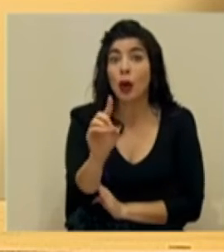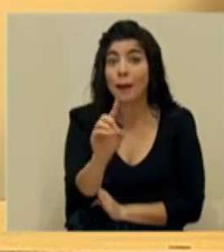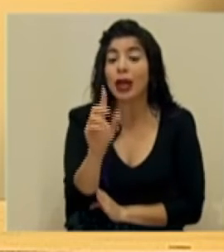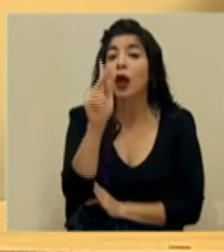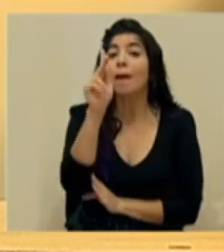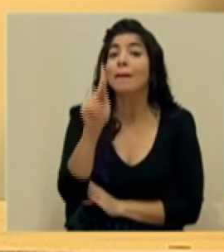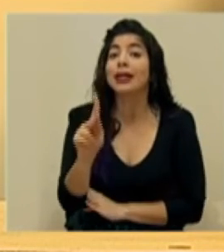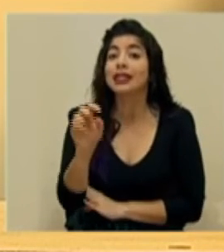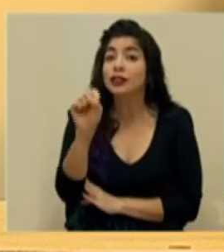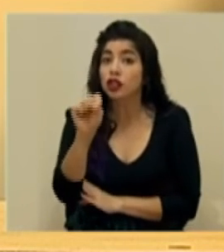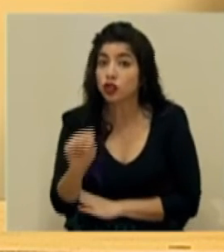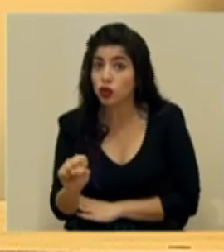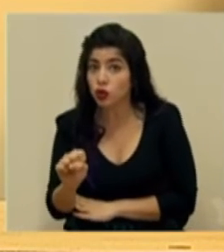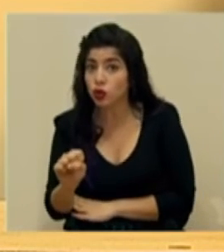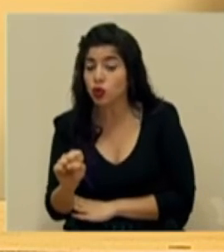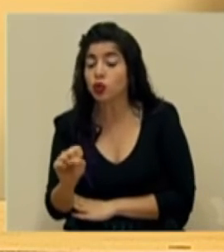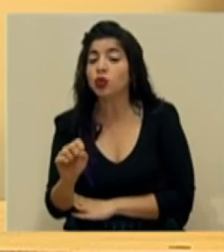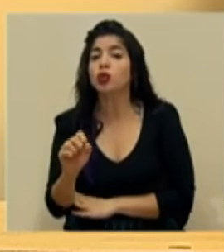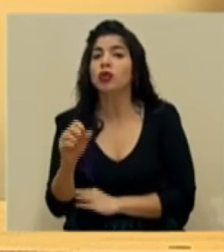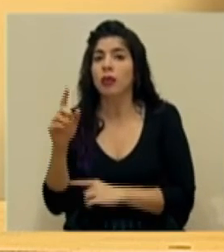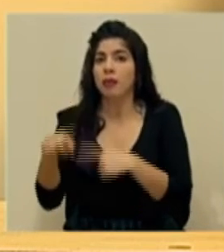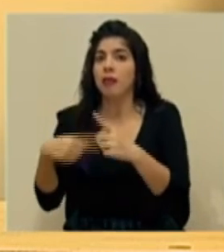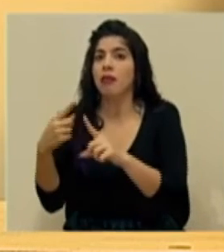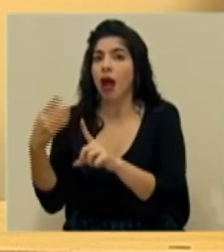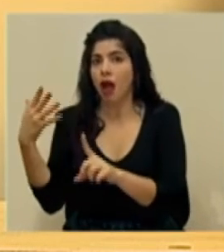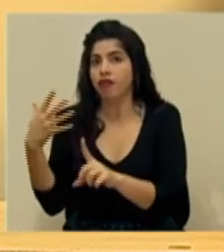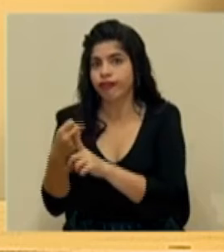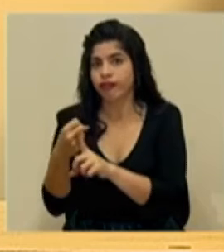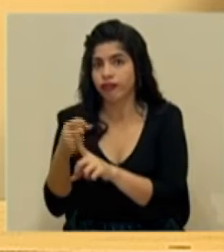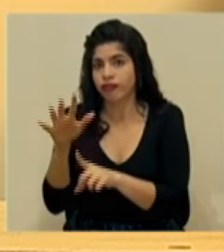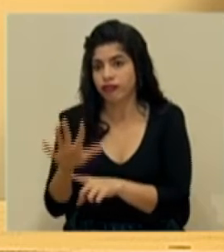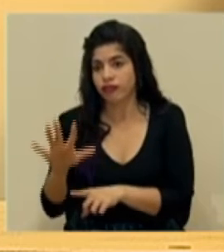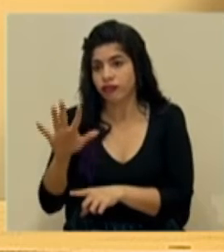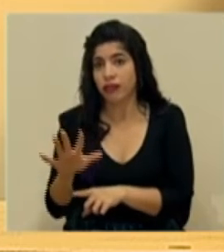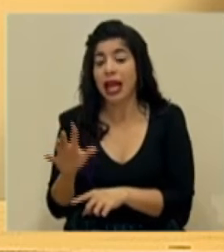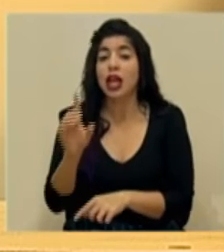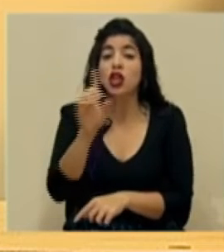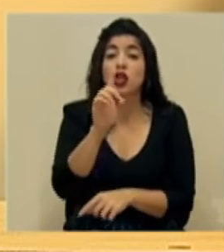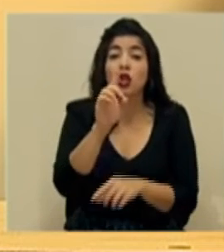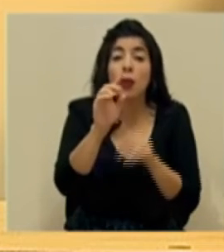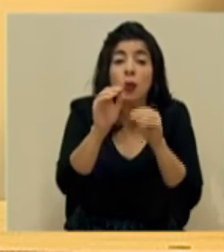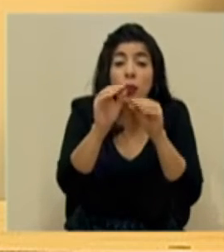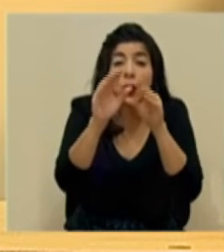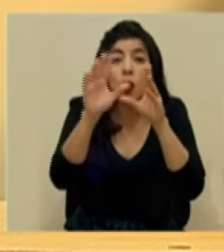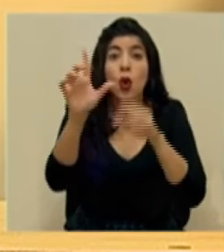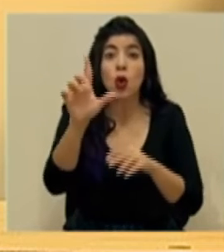domingo, afectación en el Pacífico Sur y en la tarde del domingo, amanecer lunes, Pacífico Central y